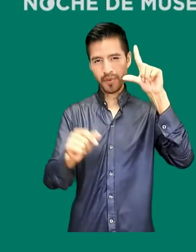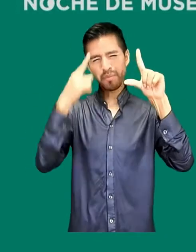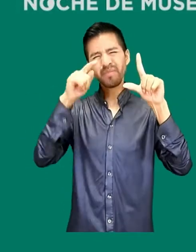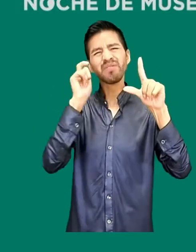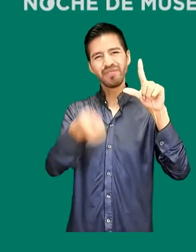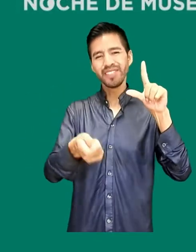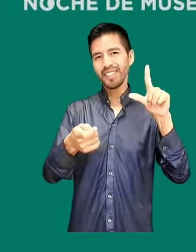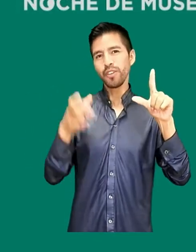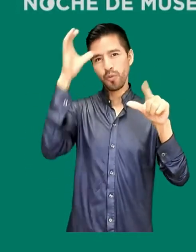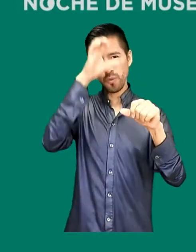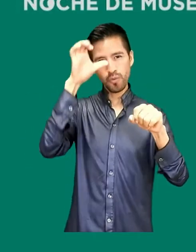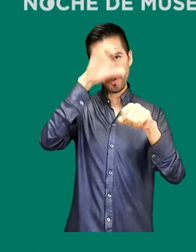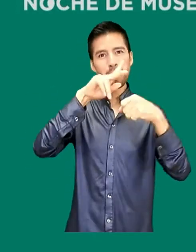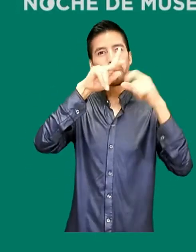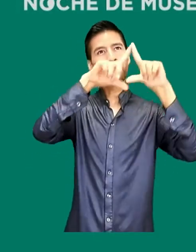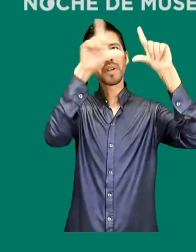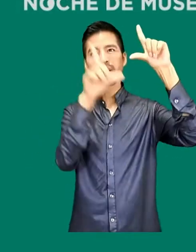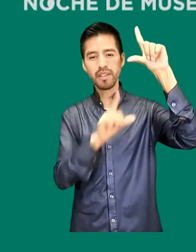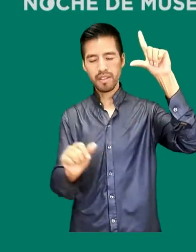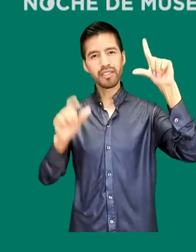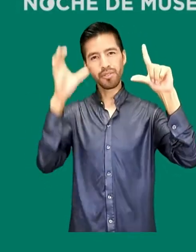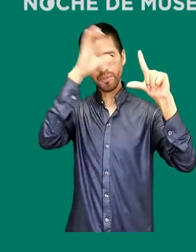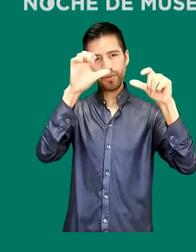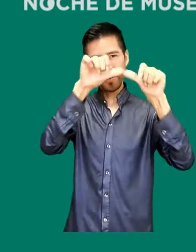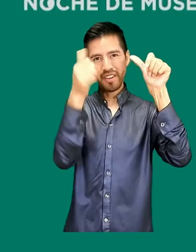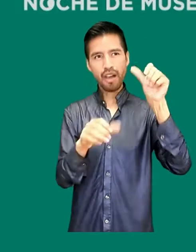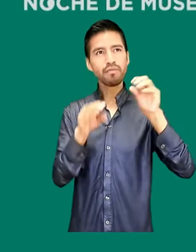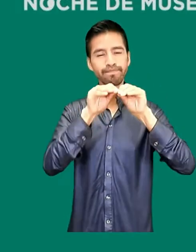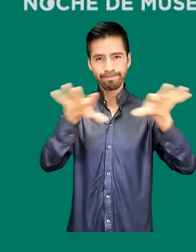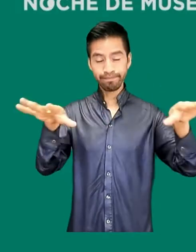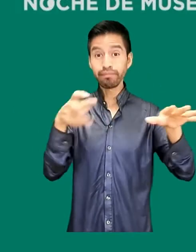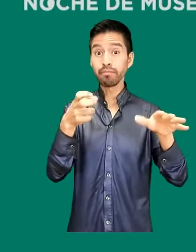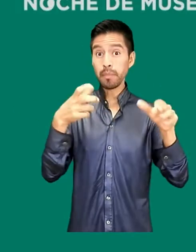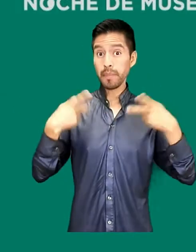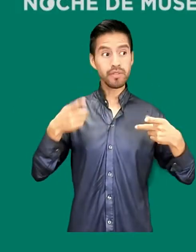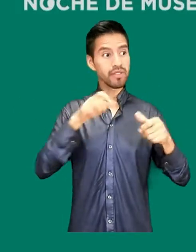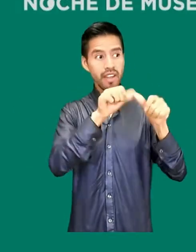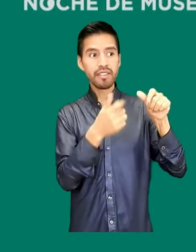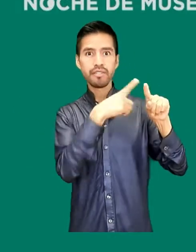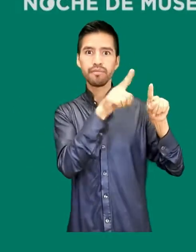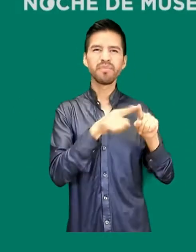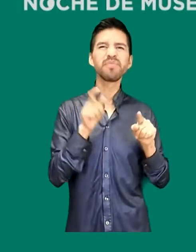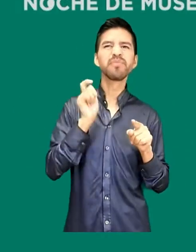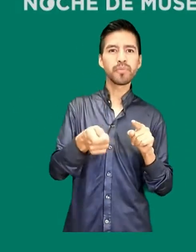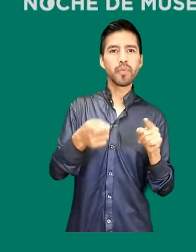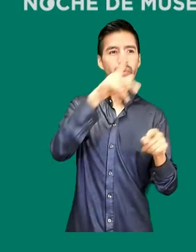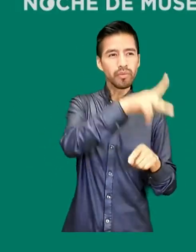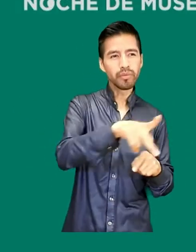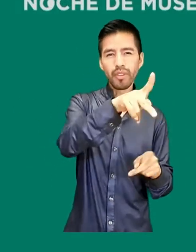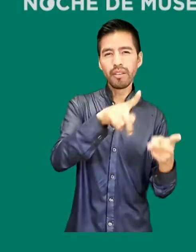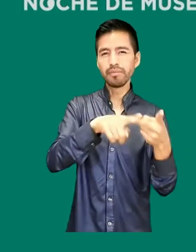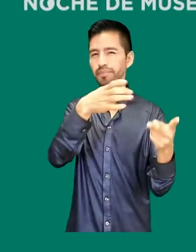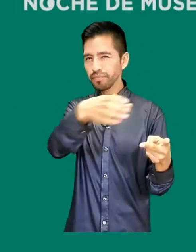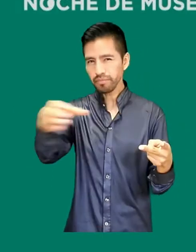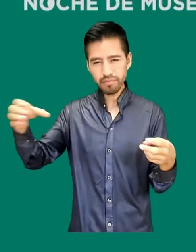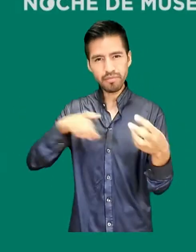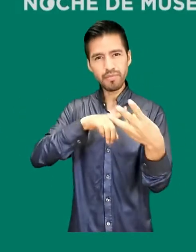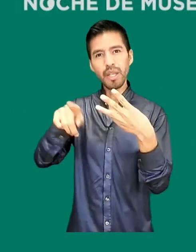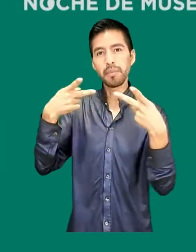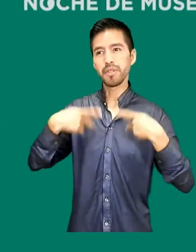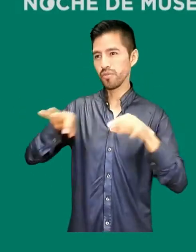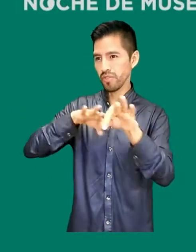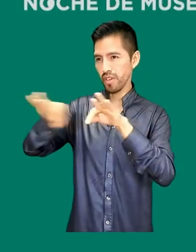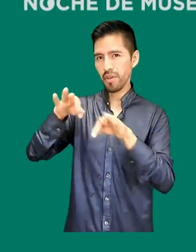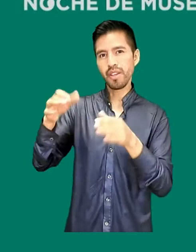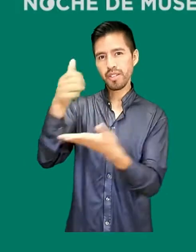diversidad del país por medio del arte y la cultura. Así los artistas tomaron como protagonistas al pueblo, los campesinos, los trabajadores